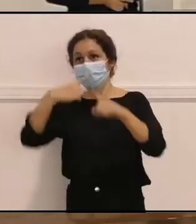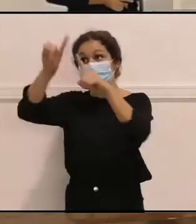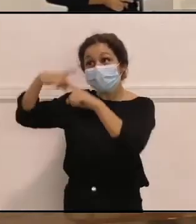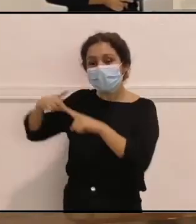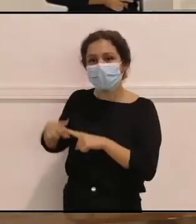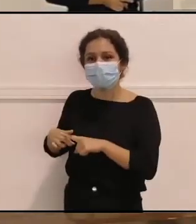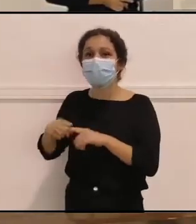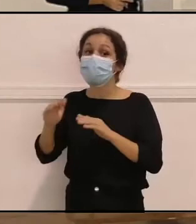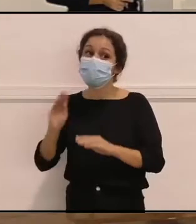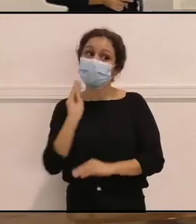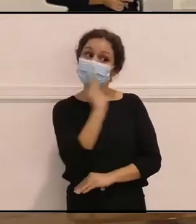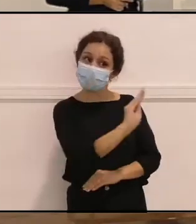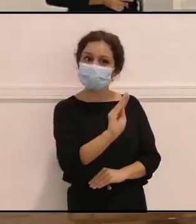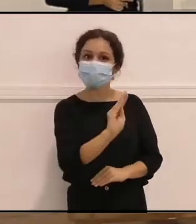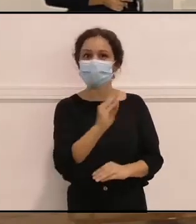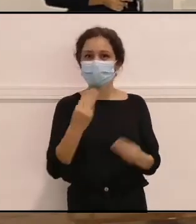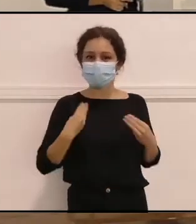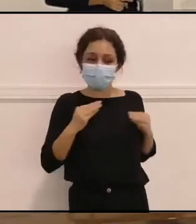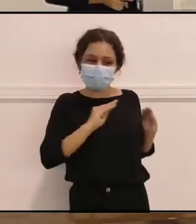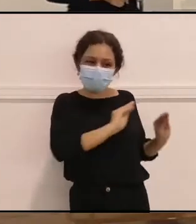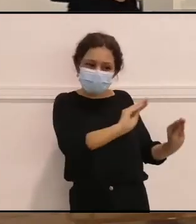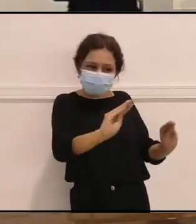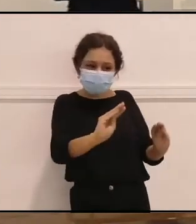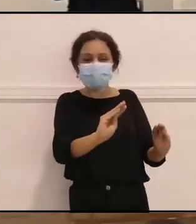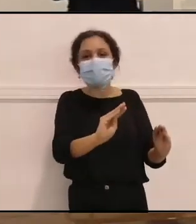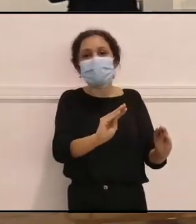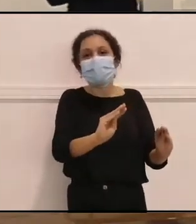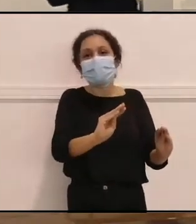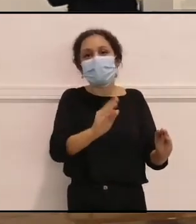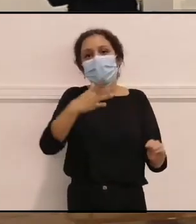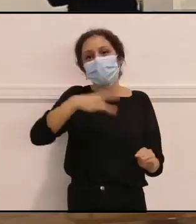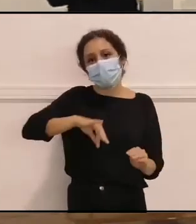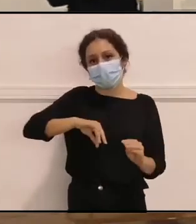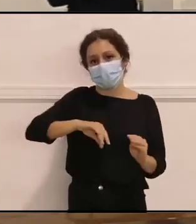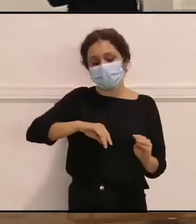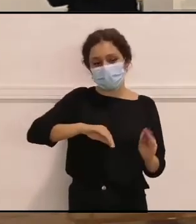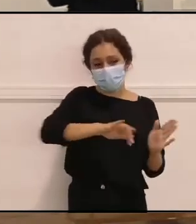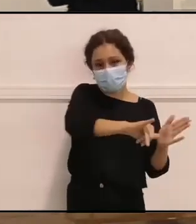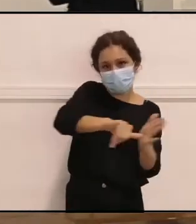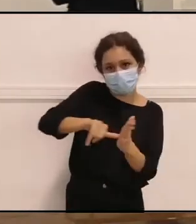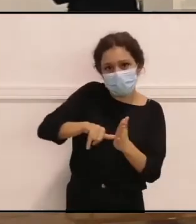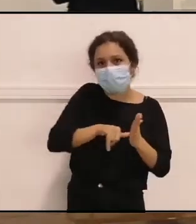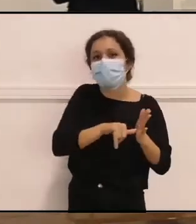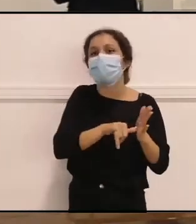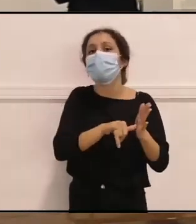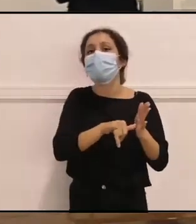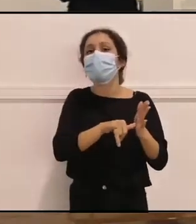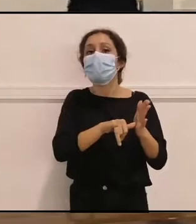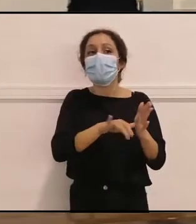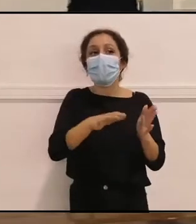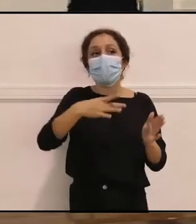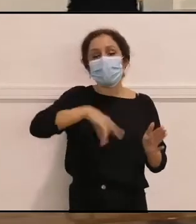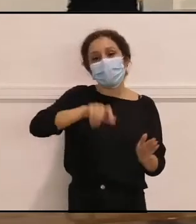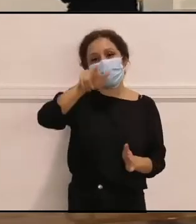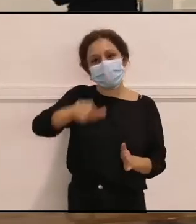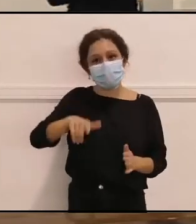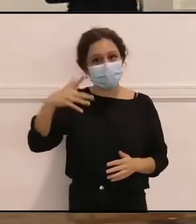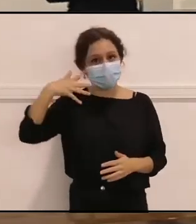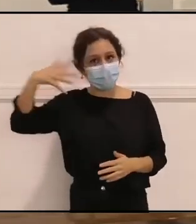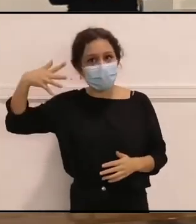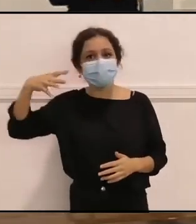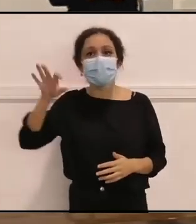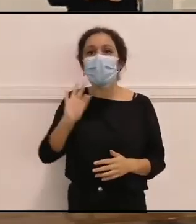en su recorrido, ¿quiénes encontraron, podía ser en su entorno personal cercano, podía ser una persona famosa,